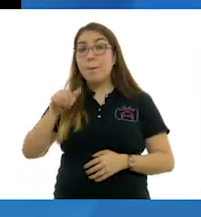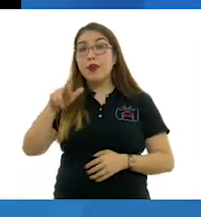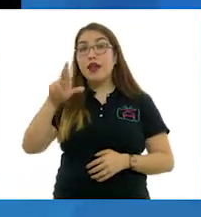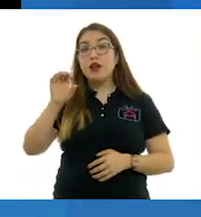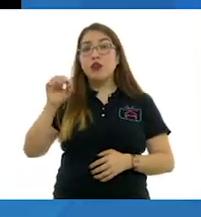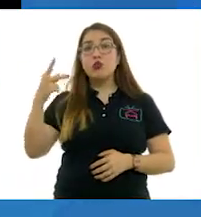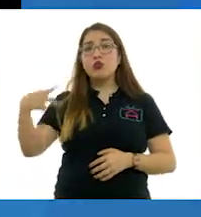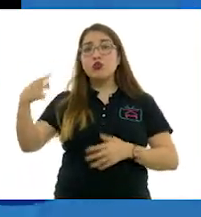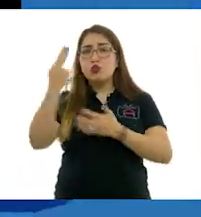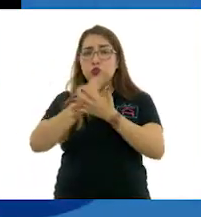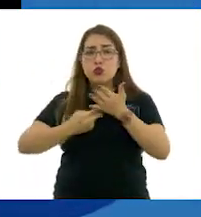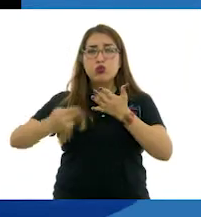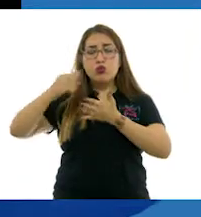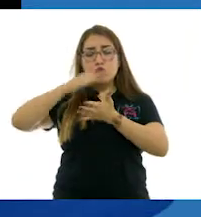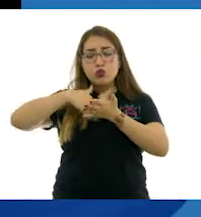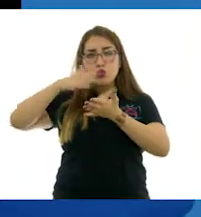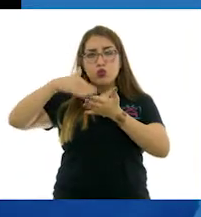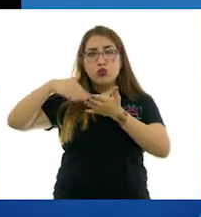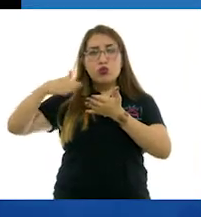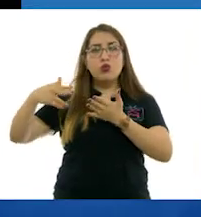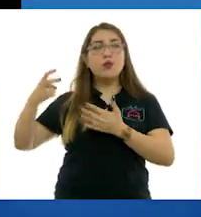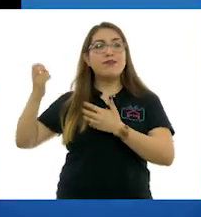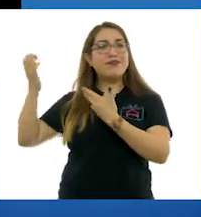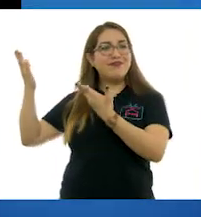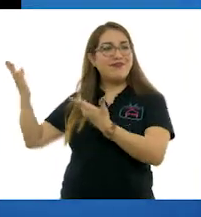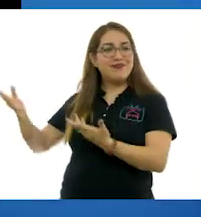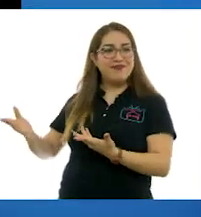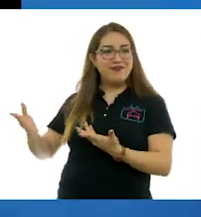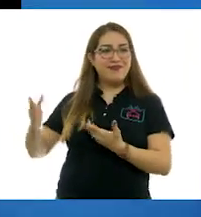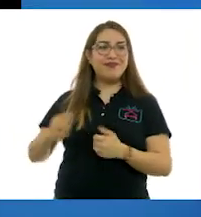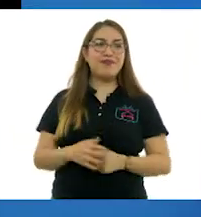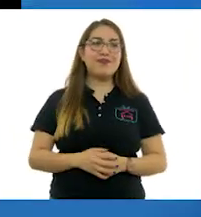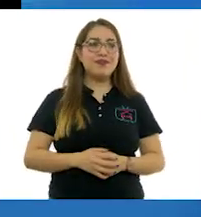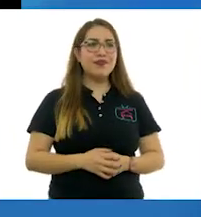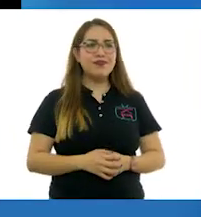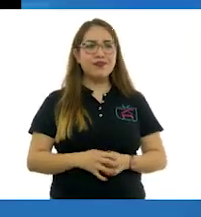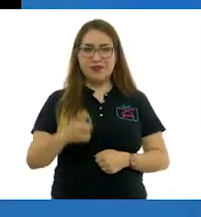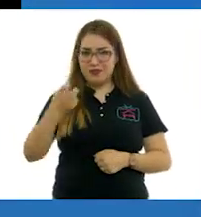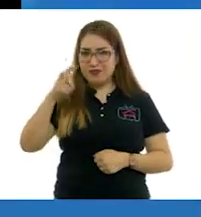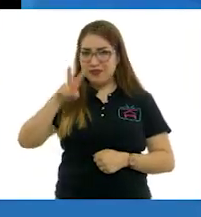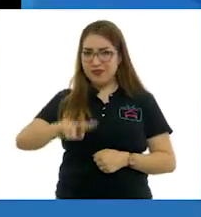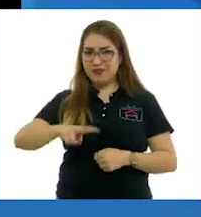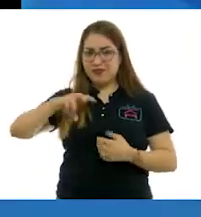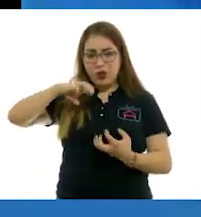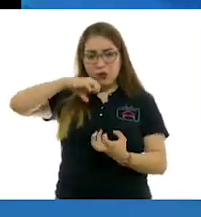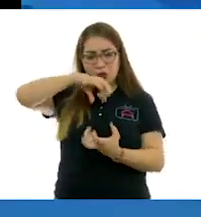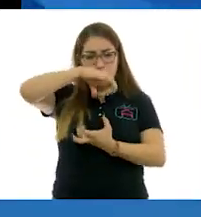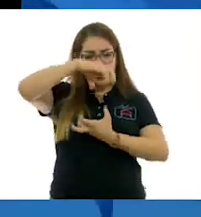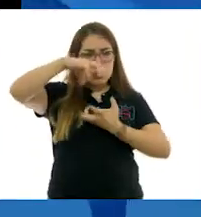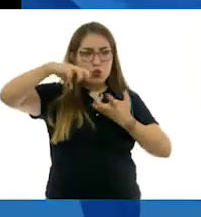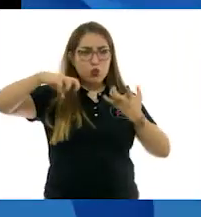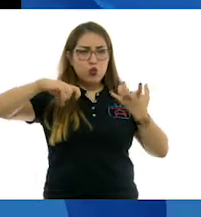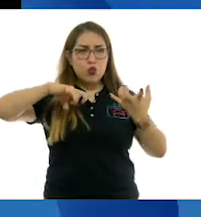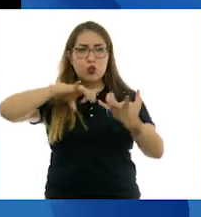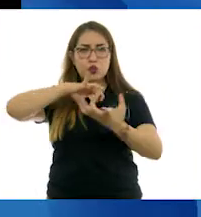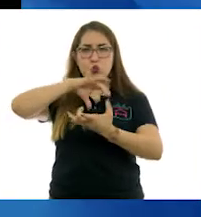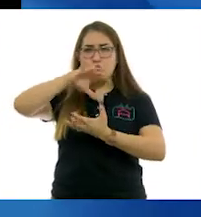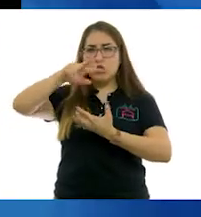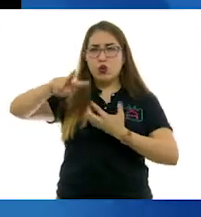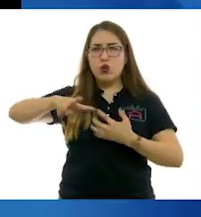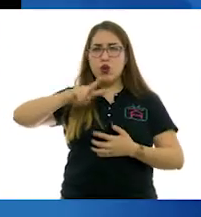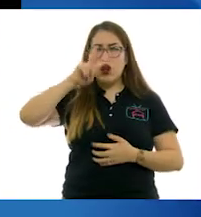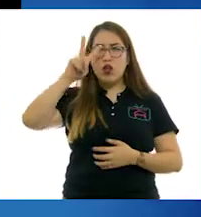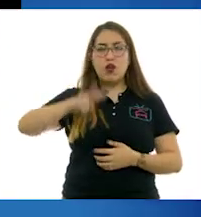en su obra, el llamado de las fuerzas invisibles. Logró encarnarlas, transmutarlas en una absoluta transparencia,